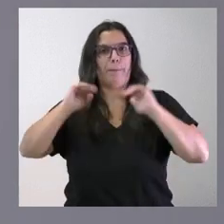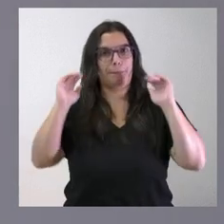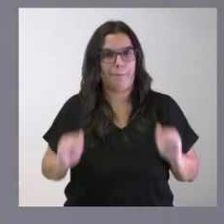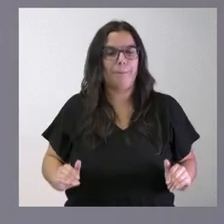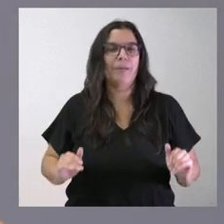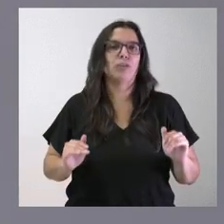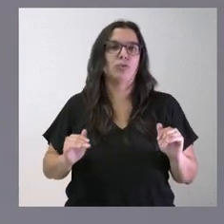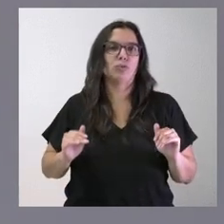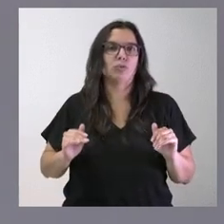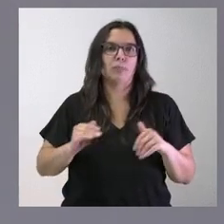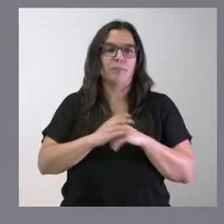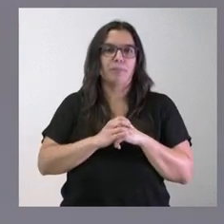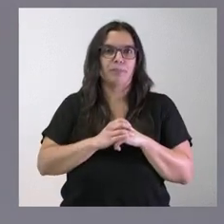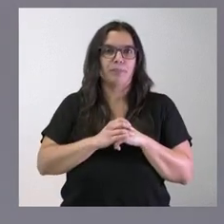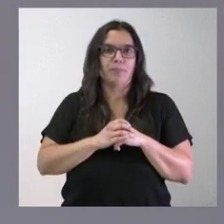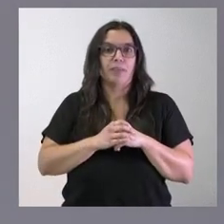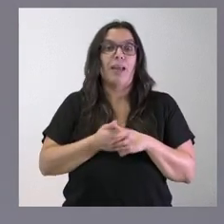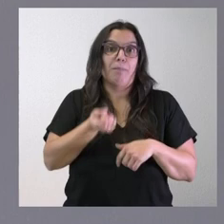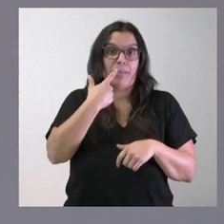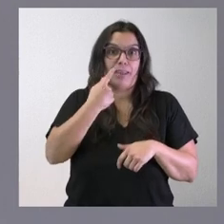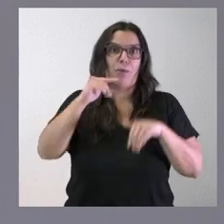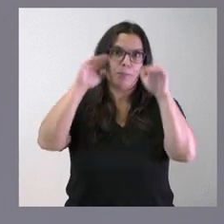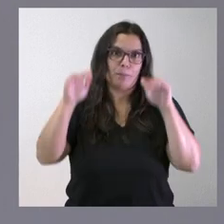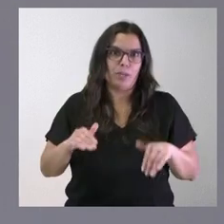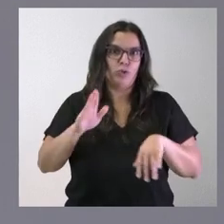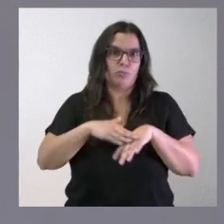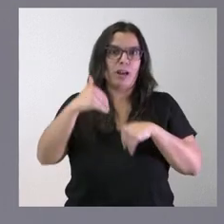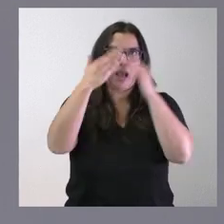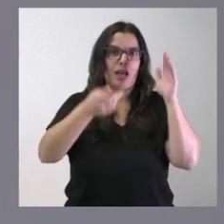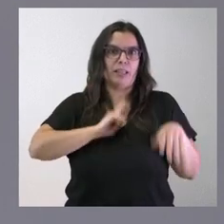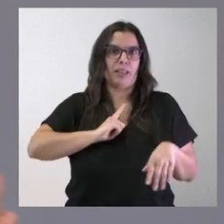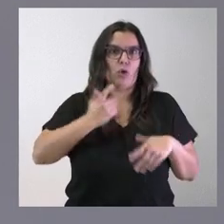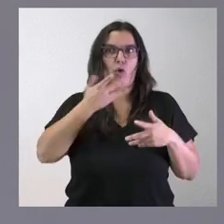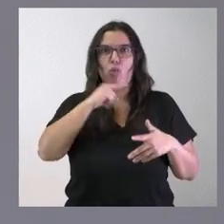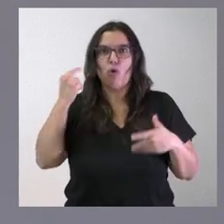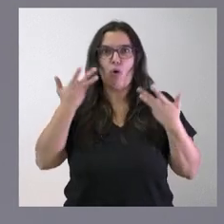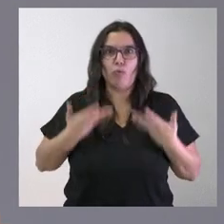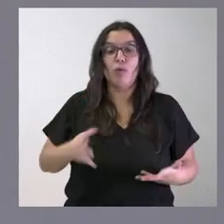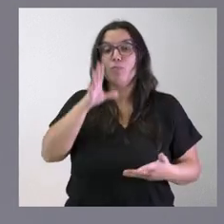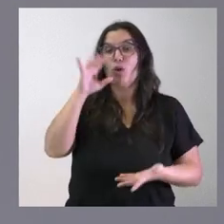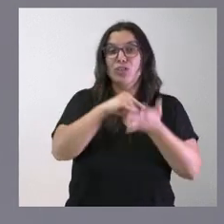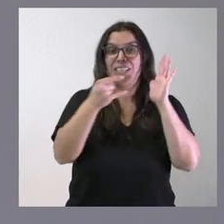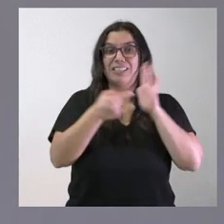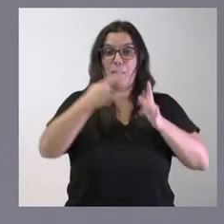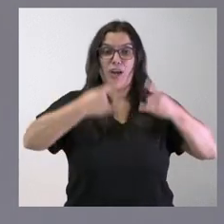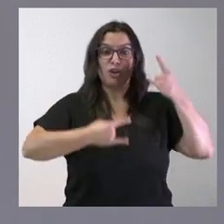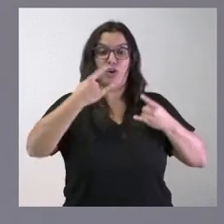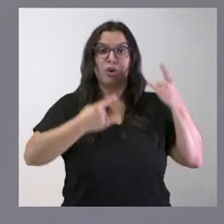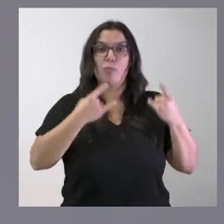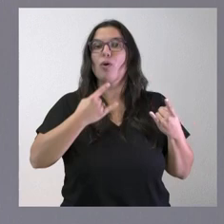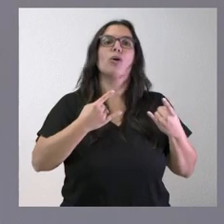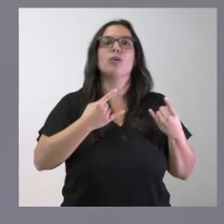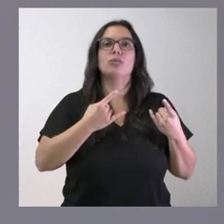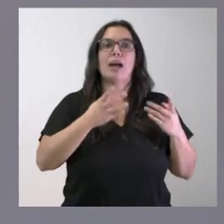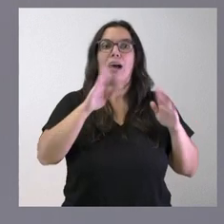pequeño y, además, se necesite menos medicación para atender a estos enfermos, porque el mecanismo de robótica permite una